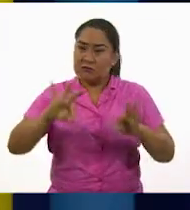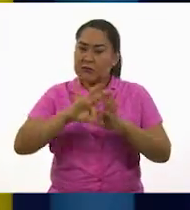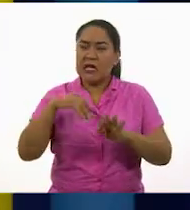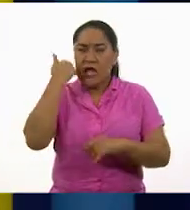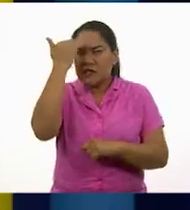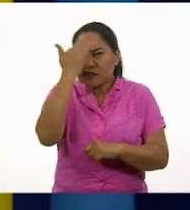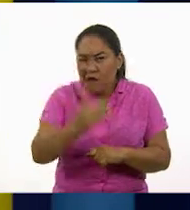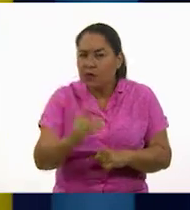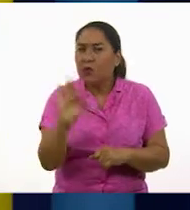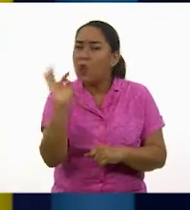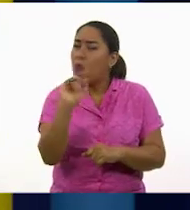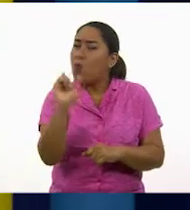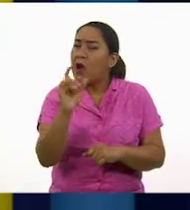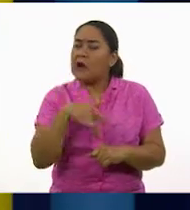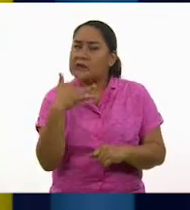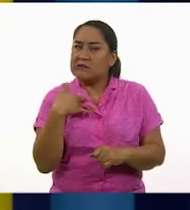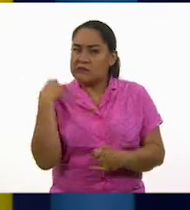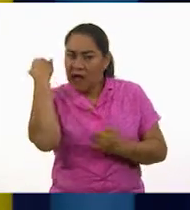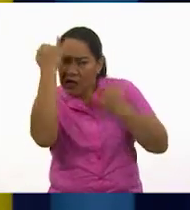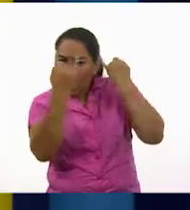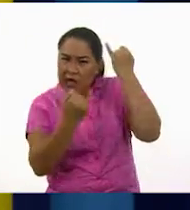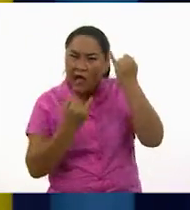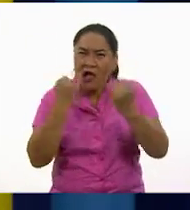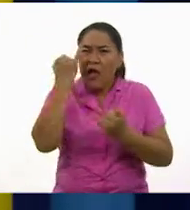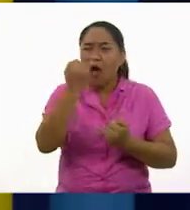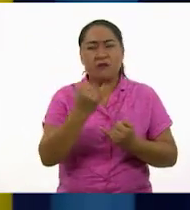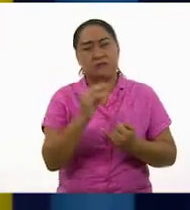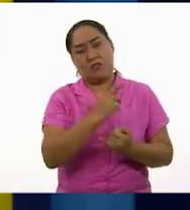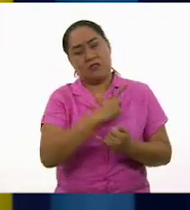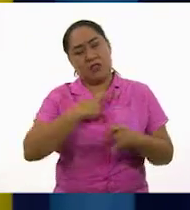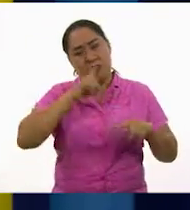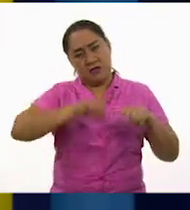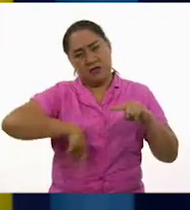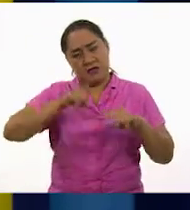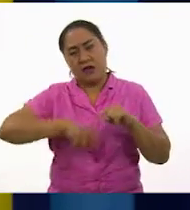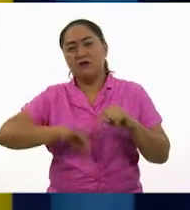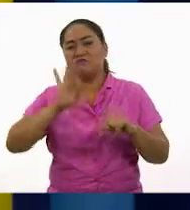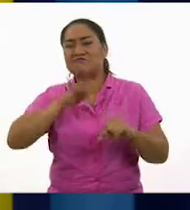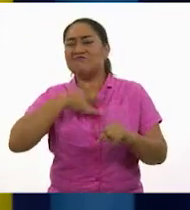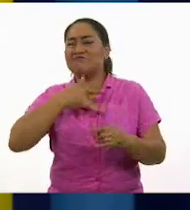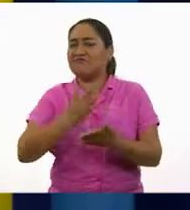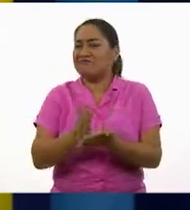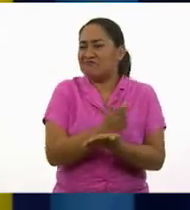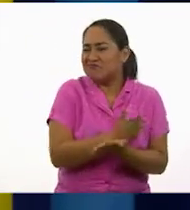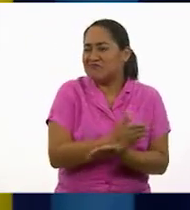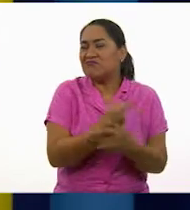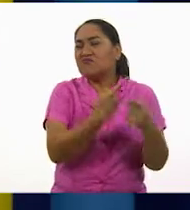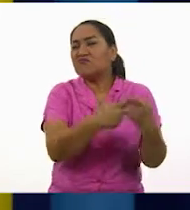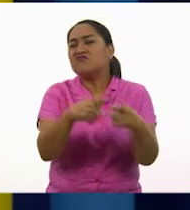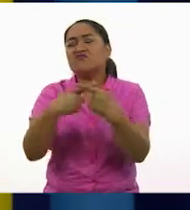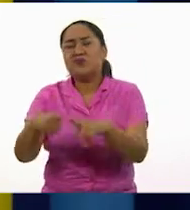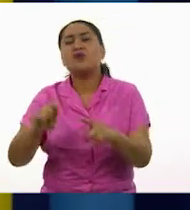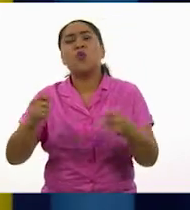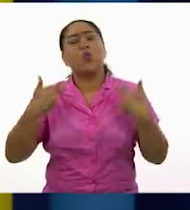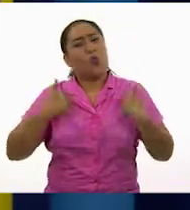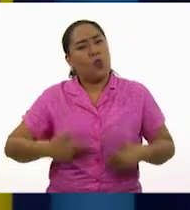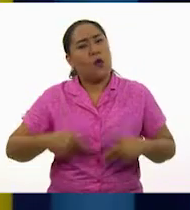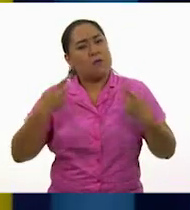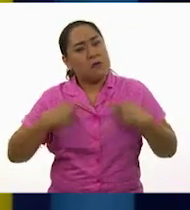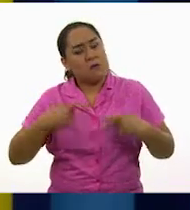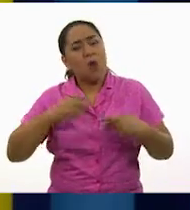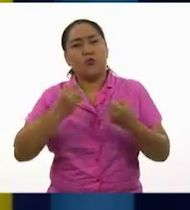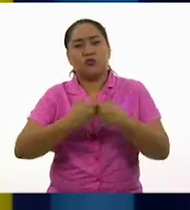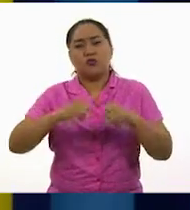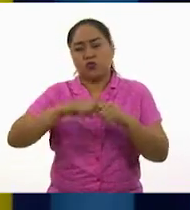consecuencias de los estereotipos y prejuicios comunes asociados al rechazo de la diversidad humana y sociocultural, para